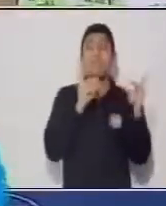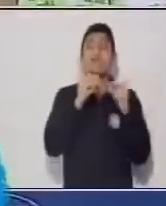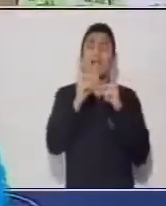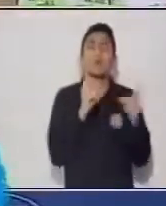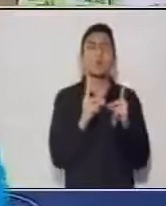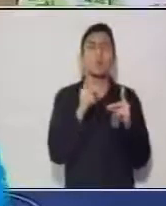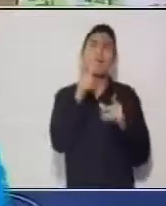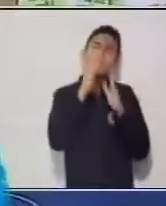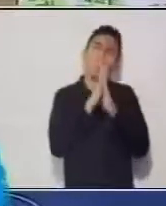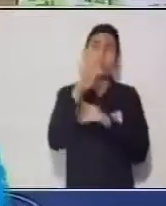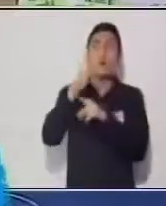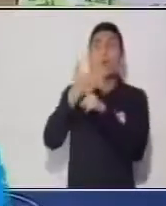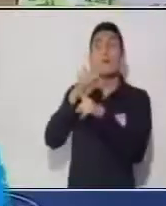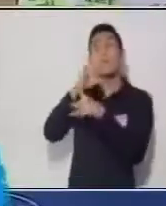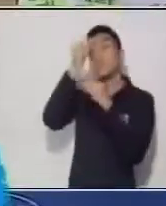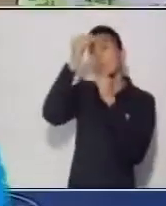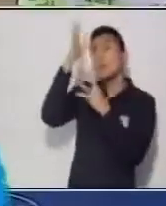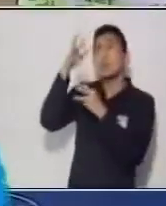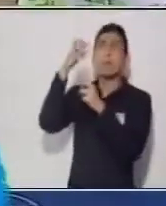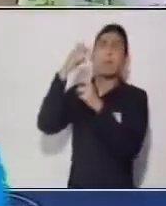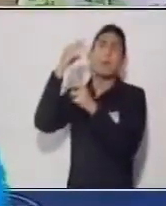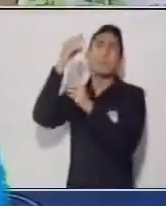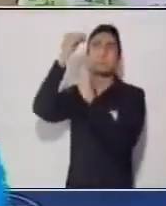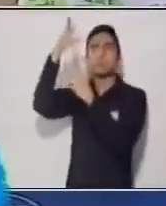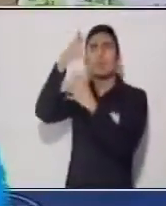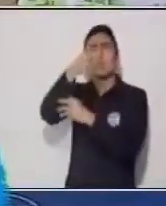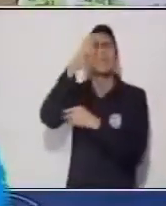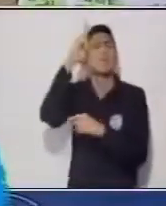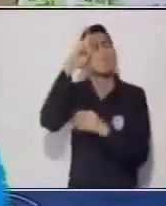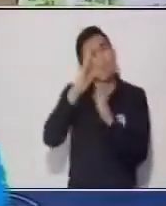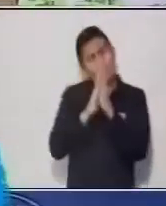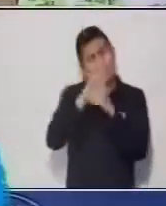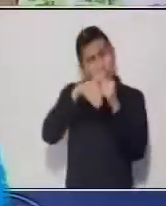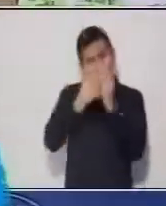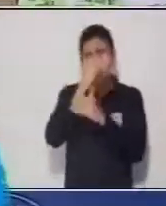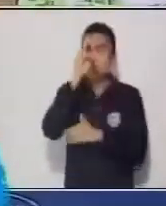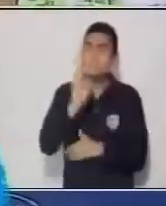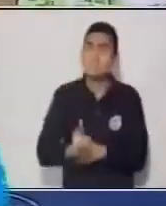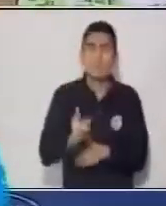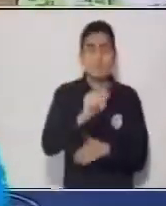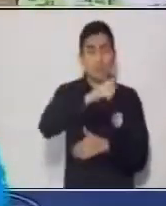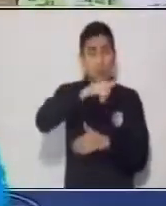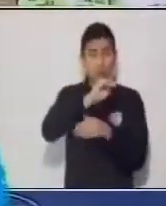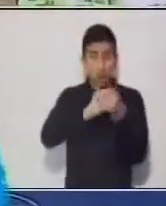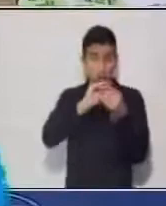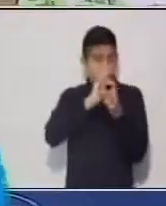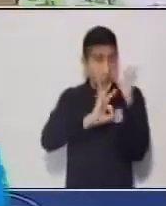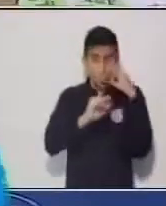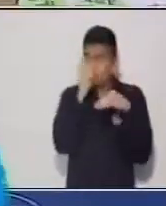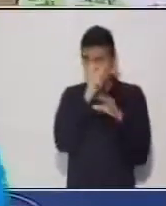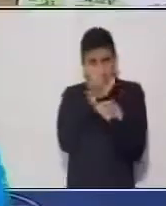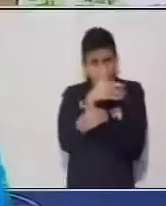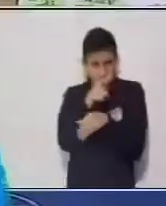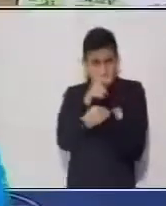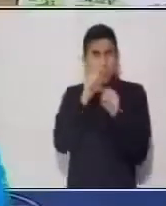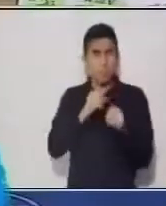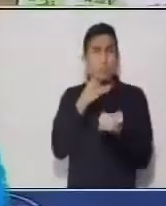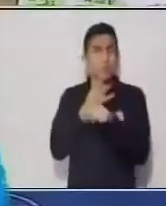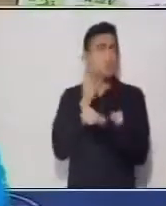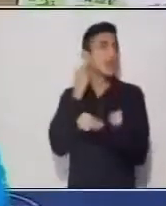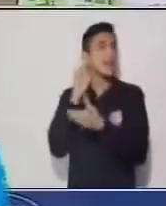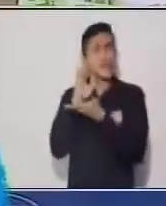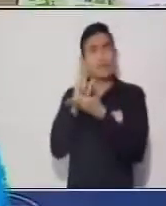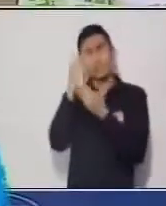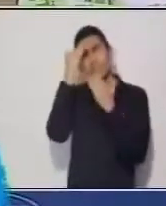comparte lo que aprendiste con alguien más y te recuerdo que laves tus manos con agua y jabón o las desinfectes con gel antibacterial